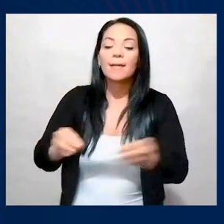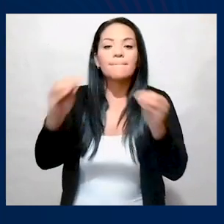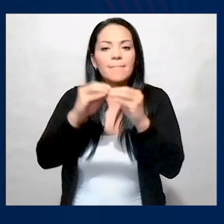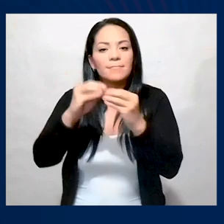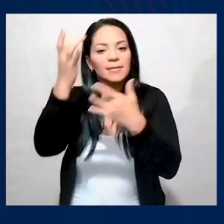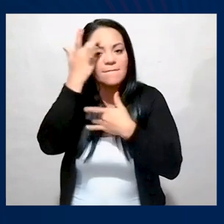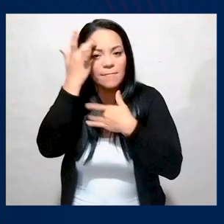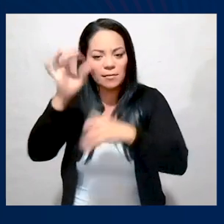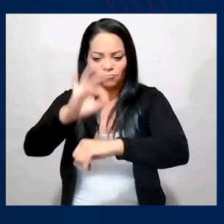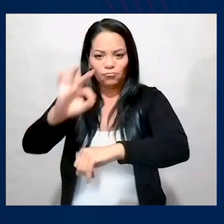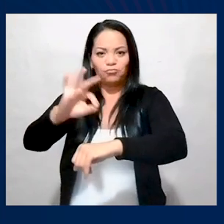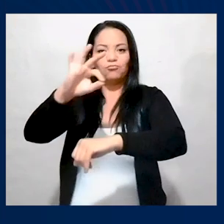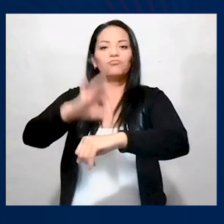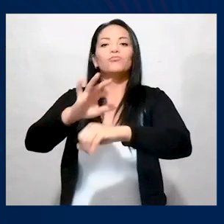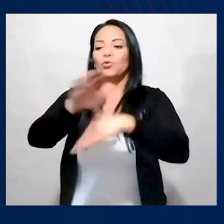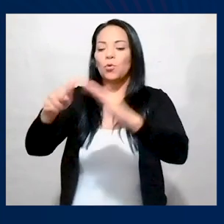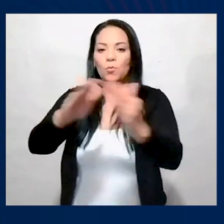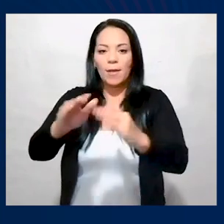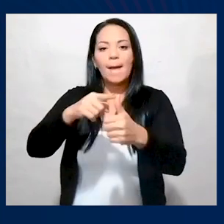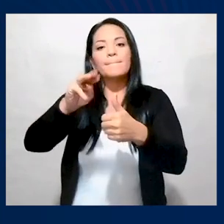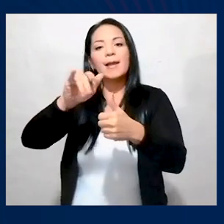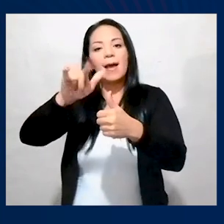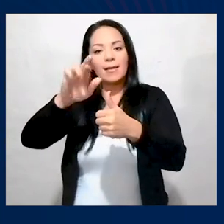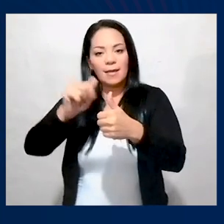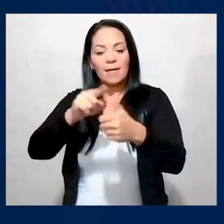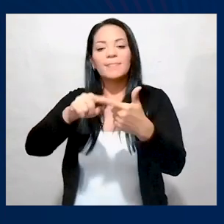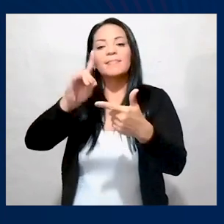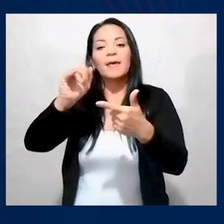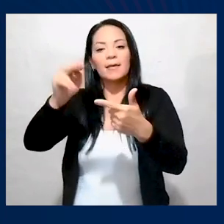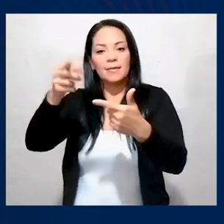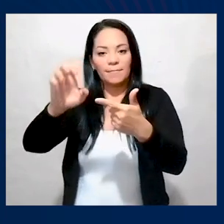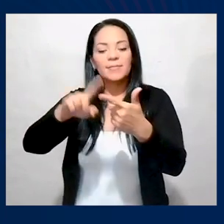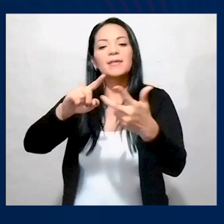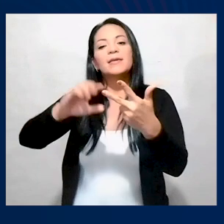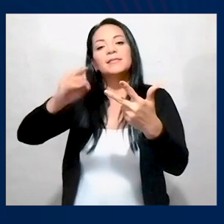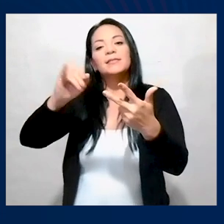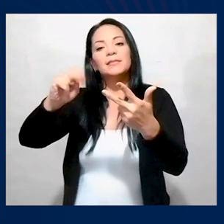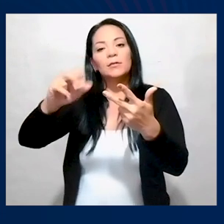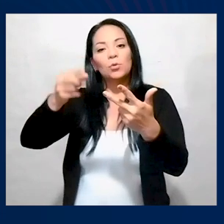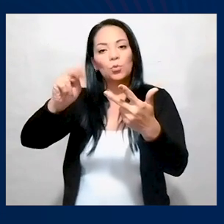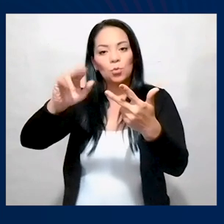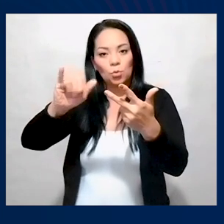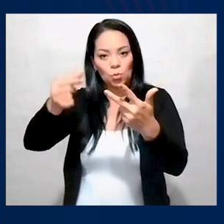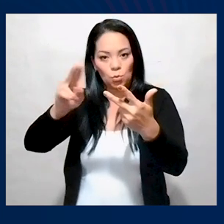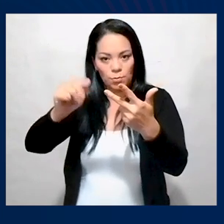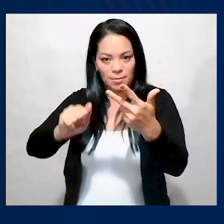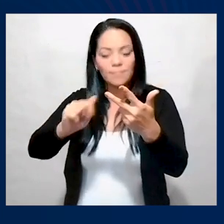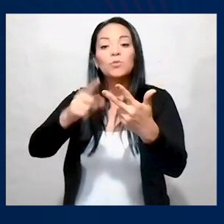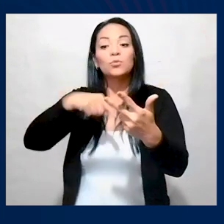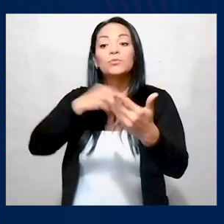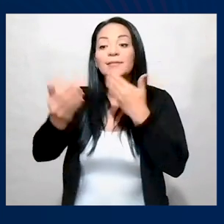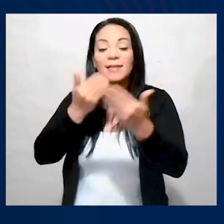evitar la propagación de enfermedades en toda la comunidad, como malaria, dengue y chikungunya, entre otras. De hecho,